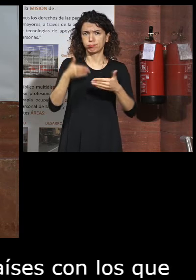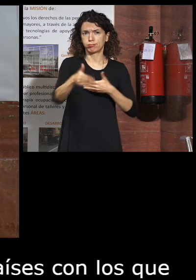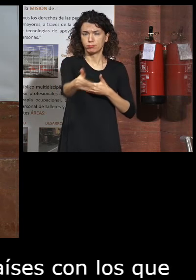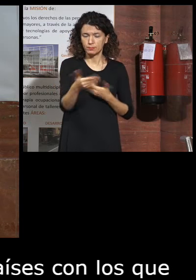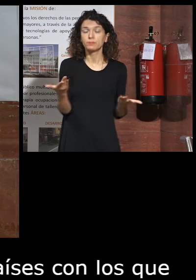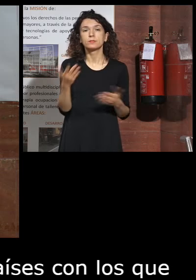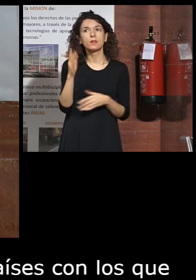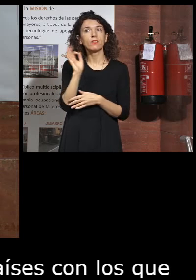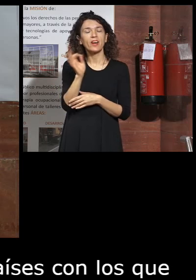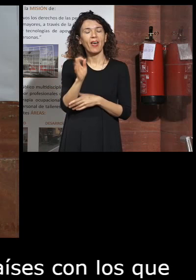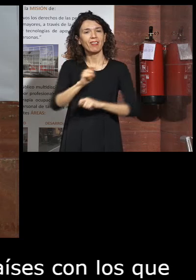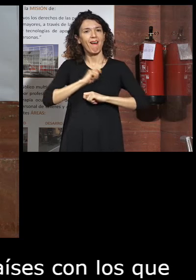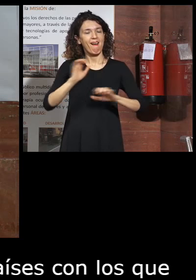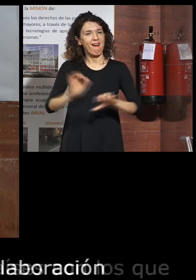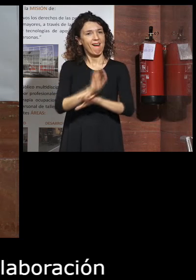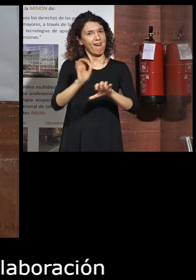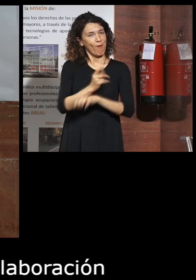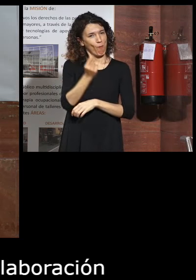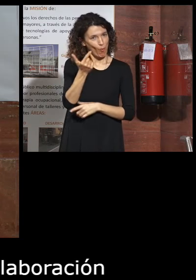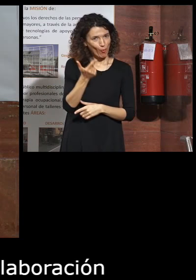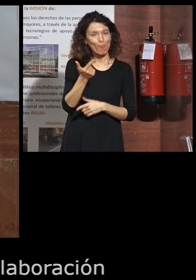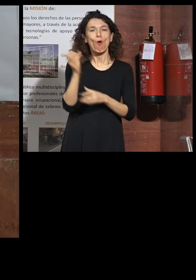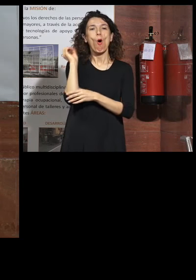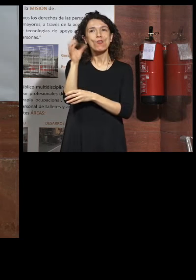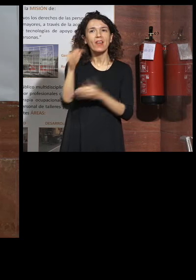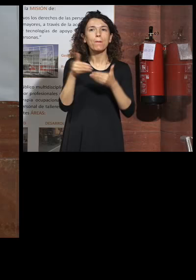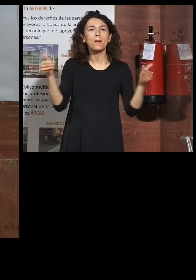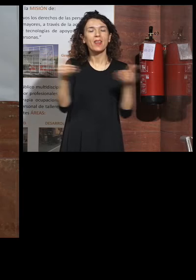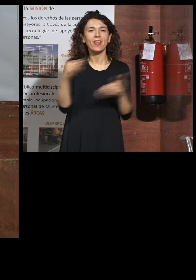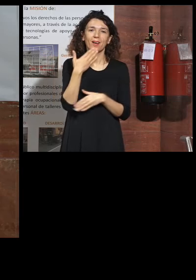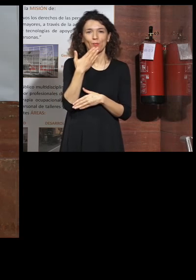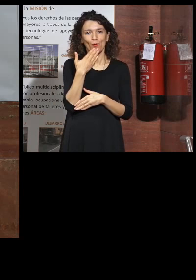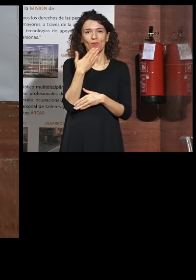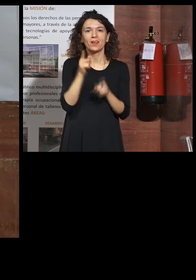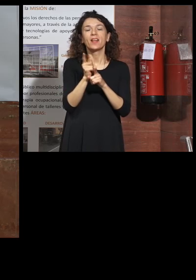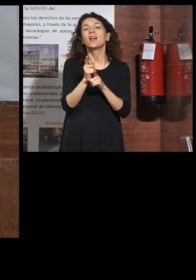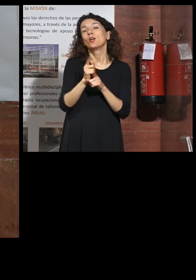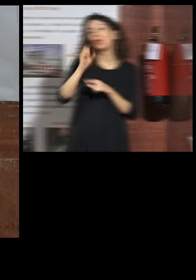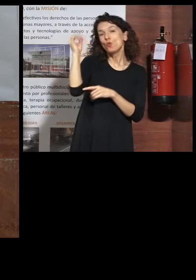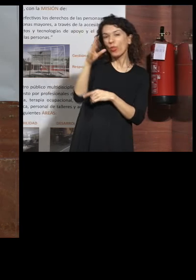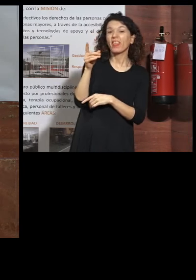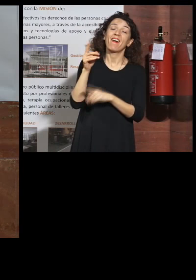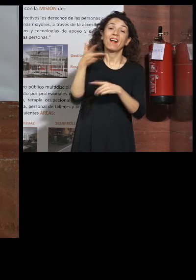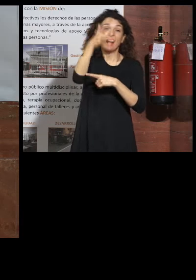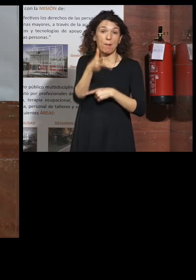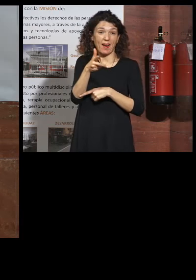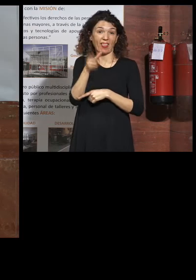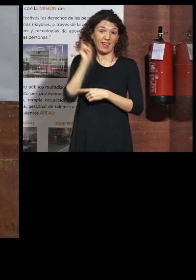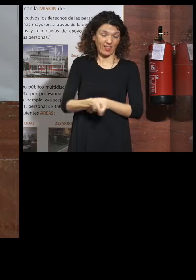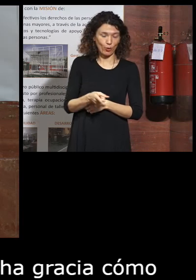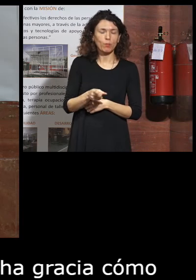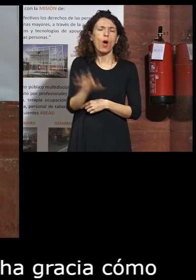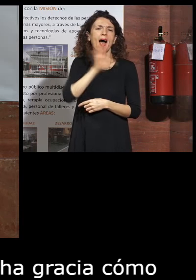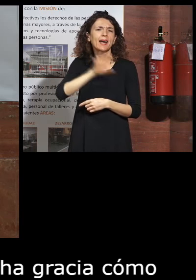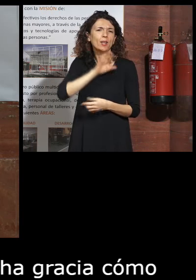La verdad es que me ha hecho mucha gracia como has empezado la jornada, Miguel Ángel, con el luces, cámara y acción, porque voy a contar una anécdota. Voy a